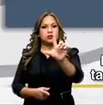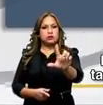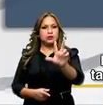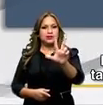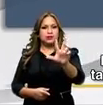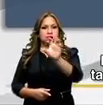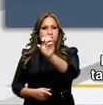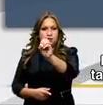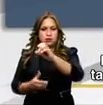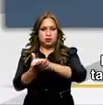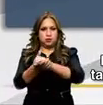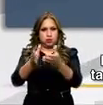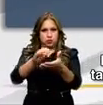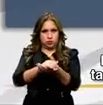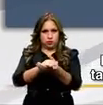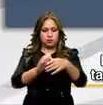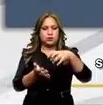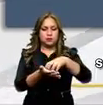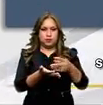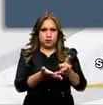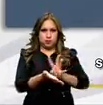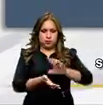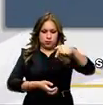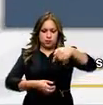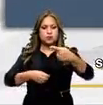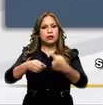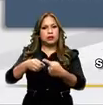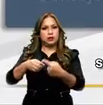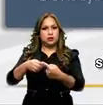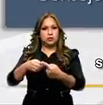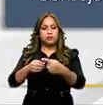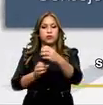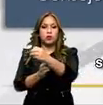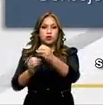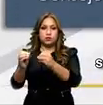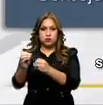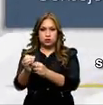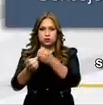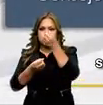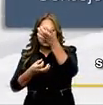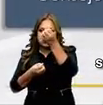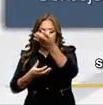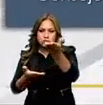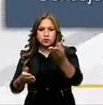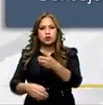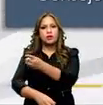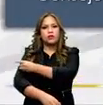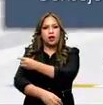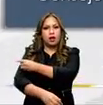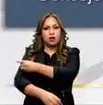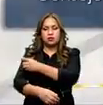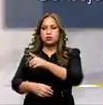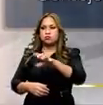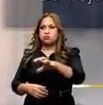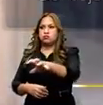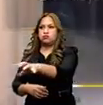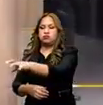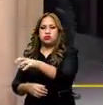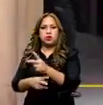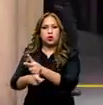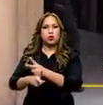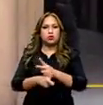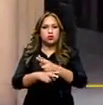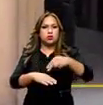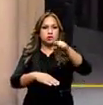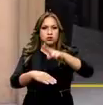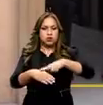lunes 30 de noviembre del presente año en Asamblea Nacional en Quito y en las oficinas de información en las delegaciones provinciales del Consejo